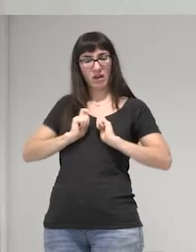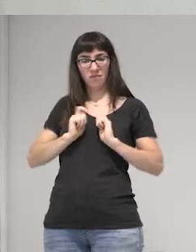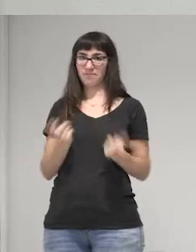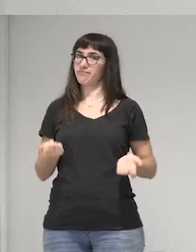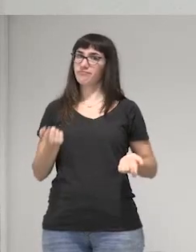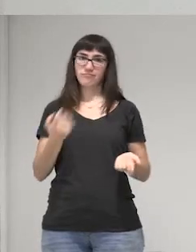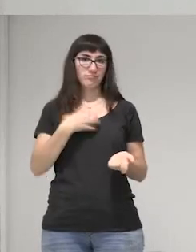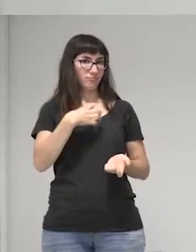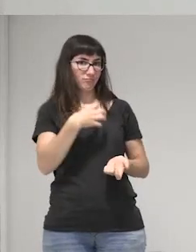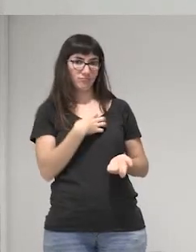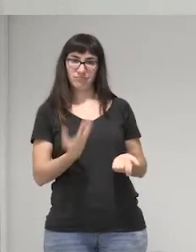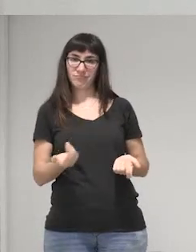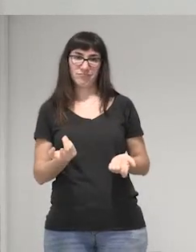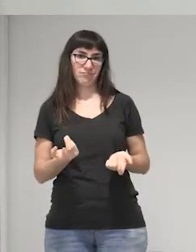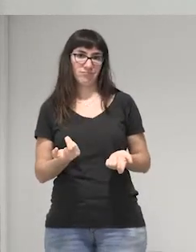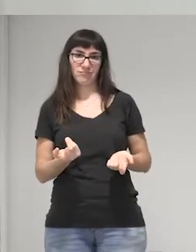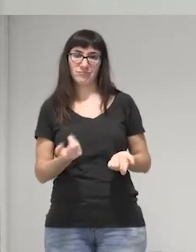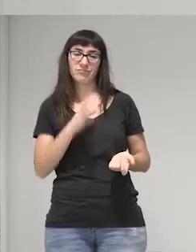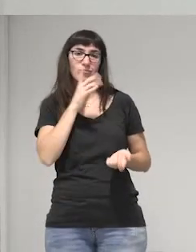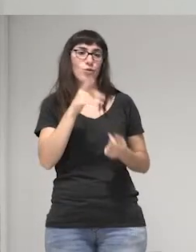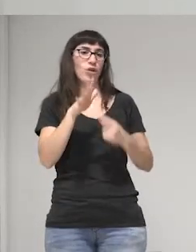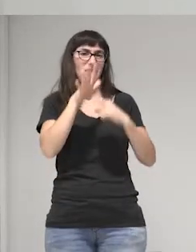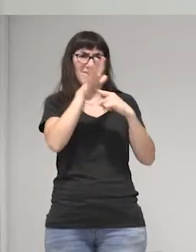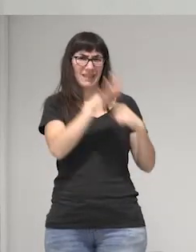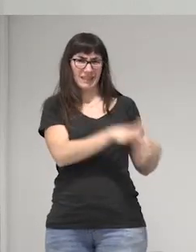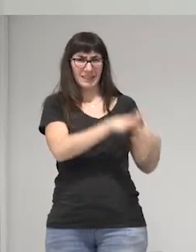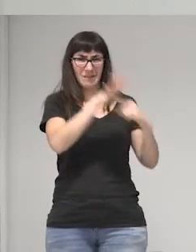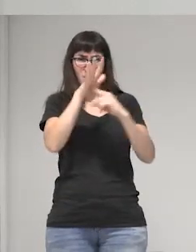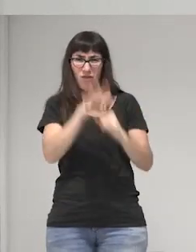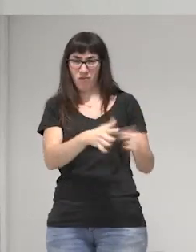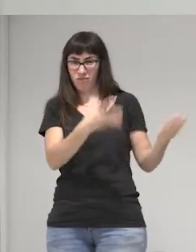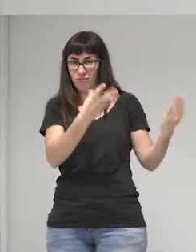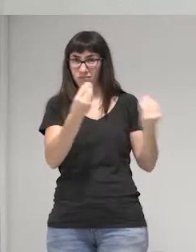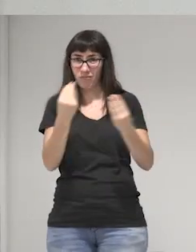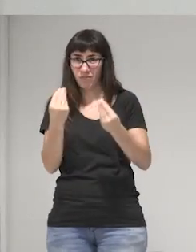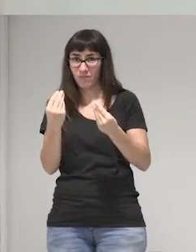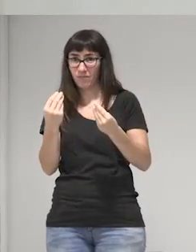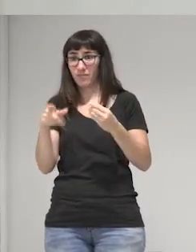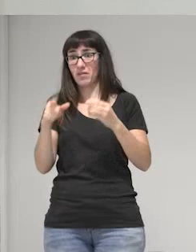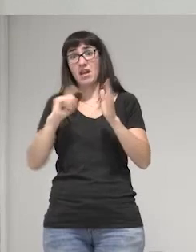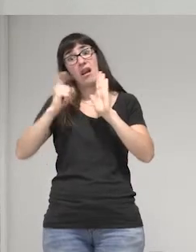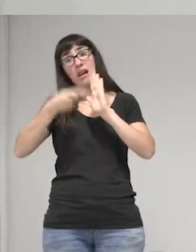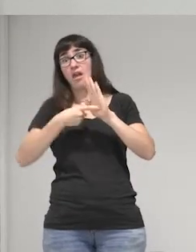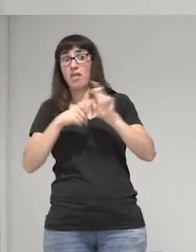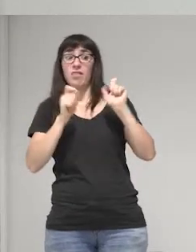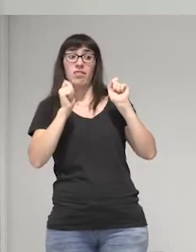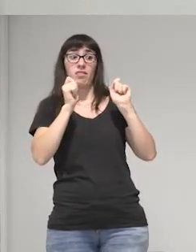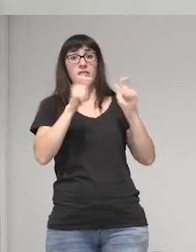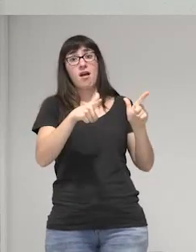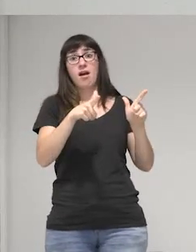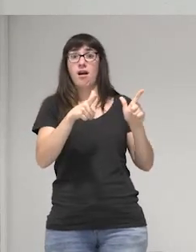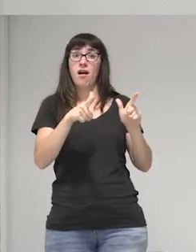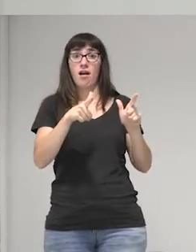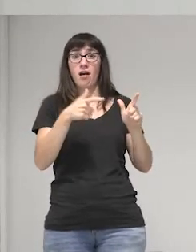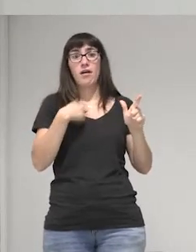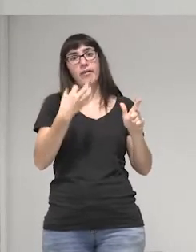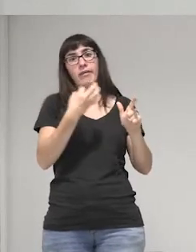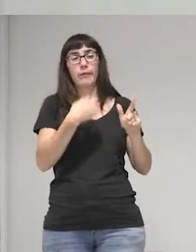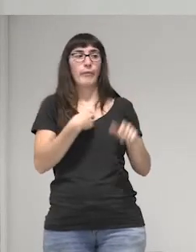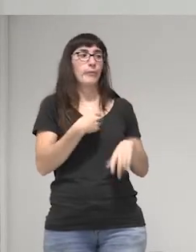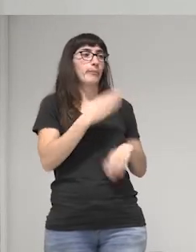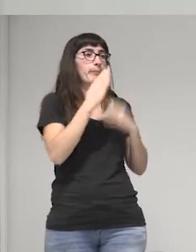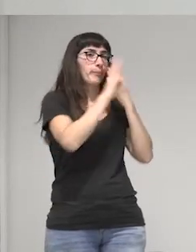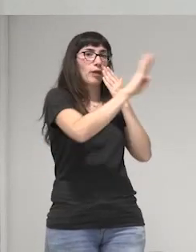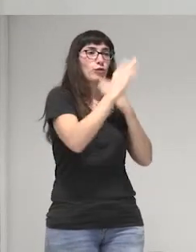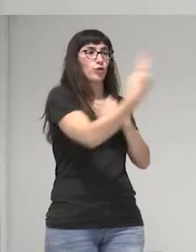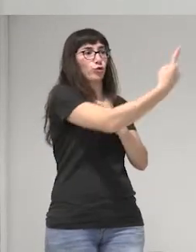porque con tanta discriminación que hay luego con esta ley lo que vas a hacer es que le tenés que pagar a dos vecinos